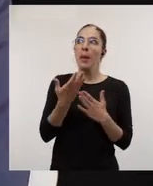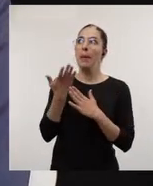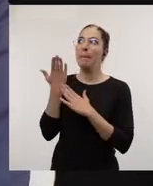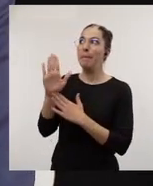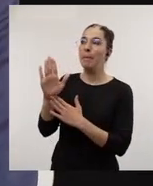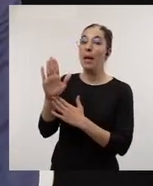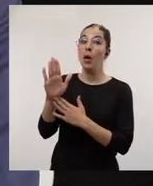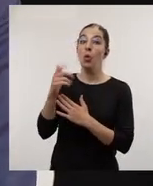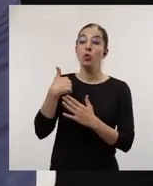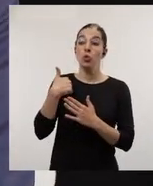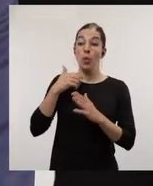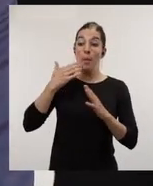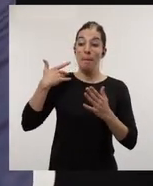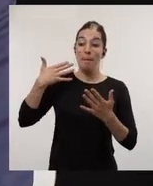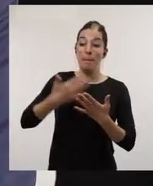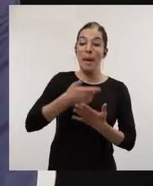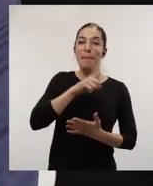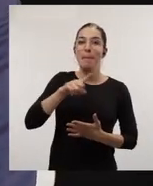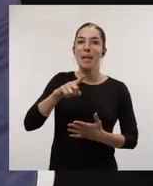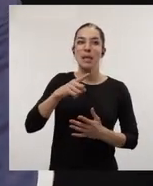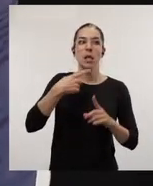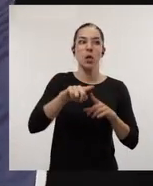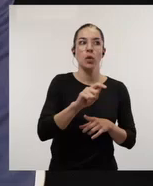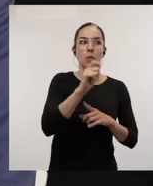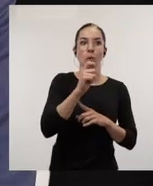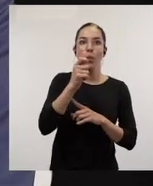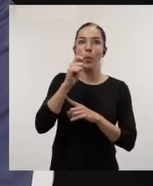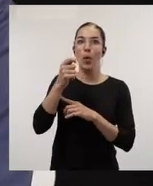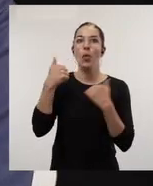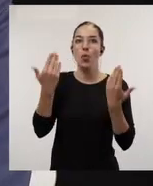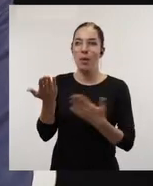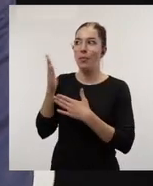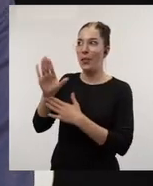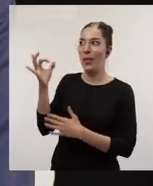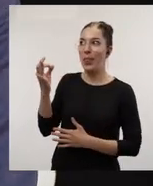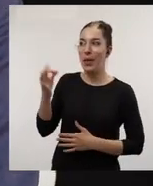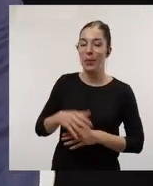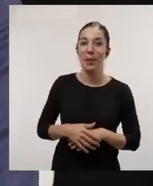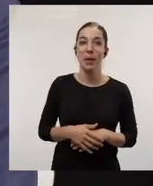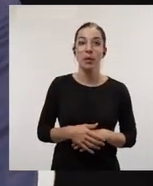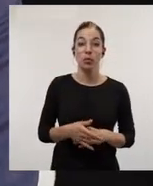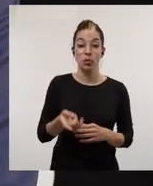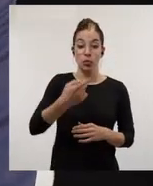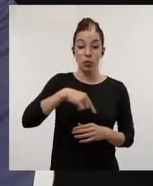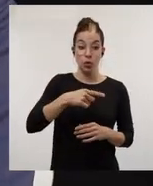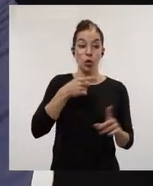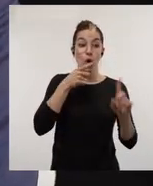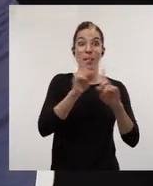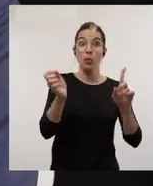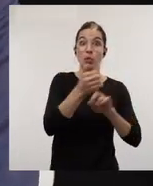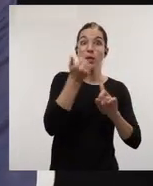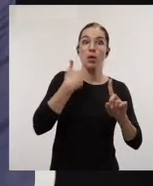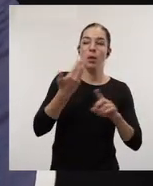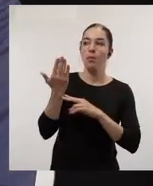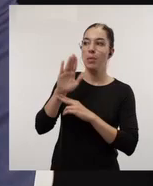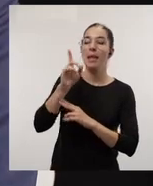que hemos ido alcanzando a lo largo de los últimos meses. En ese sentido, plantearemos los objetivos cubiertos, los que están